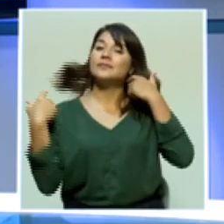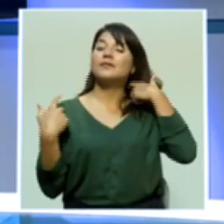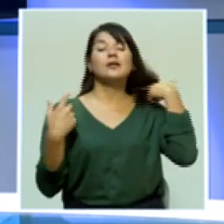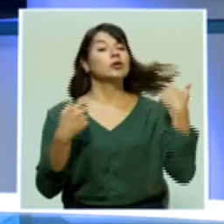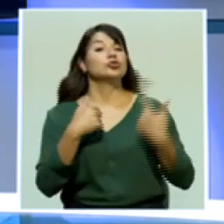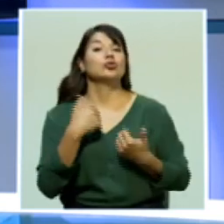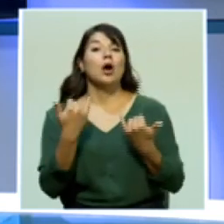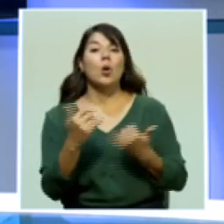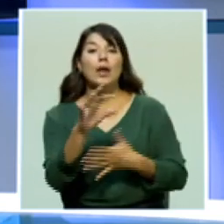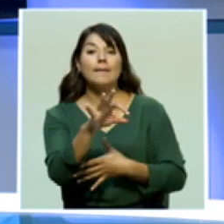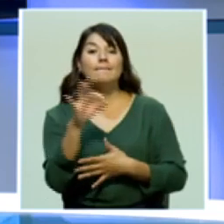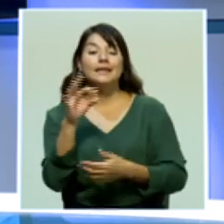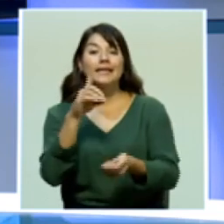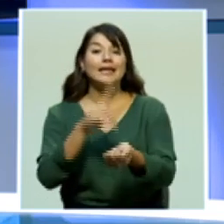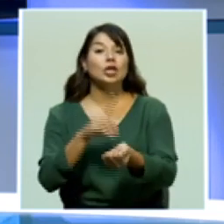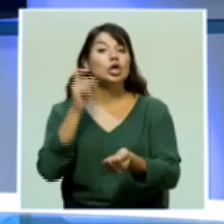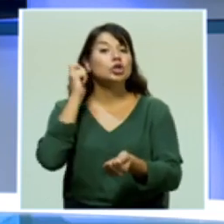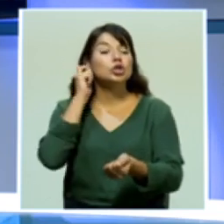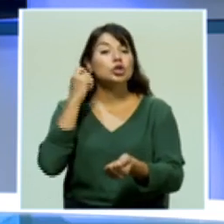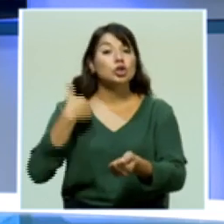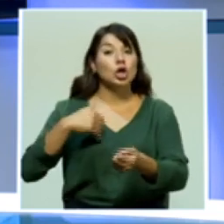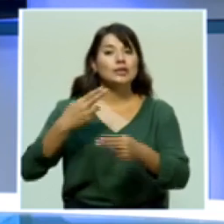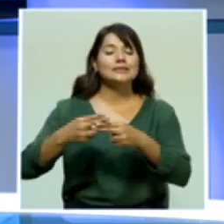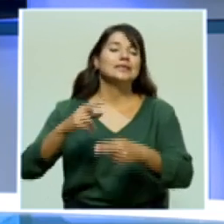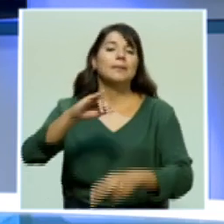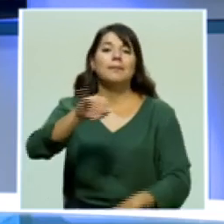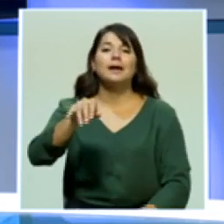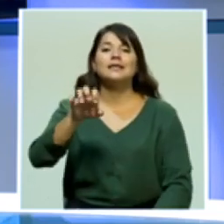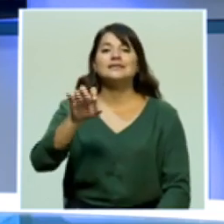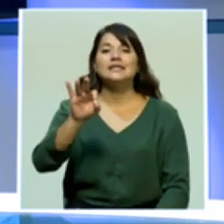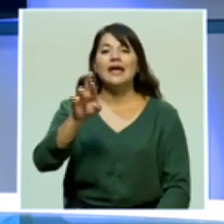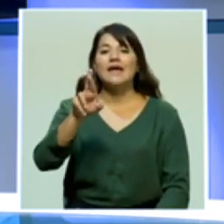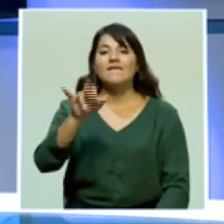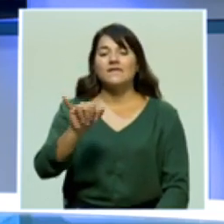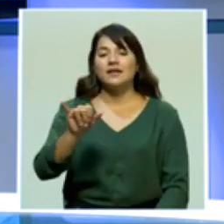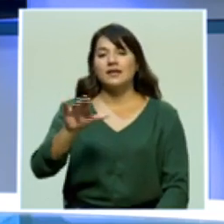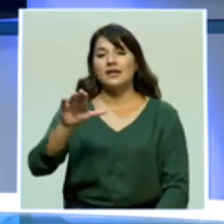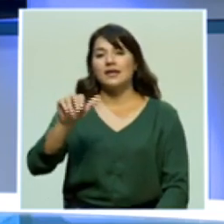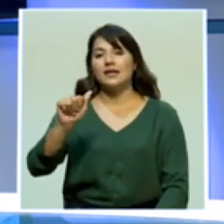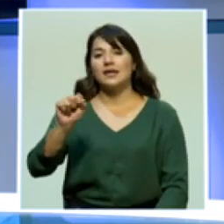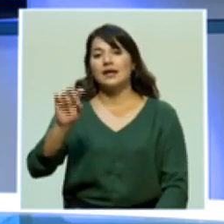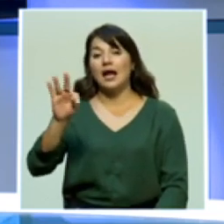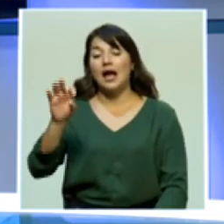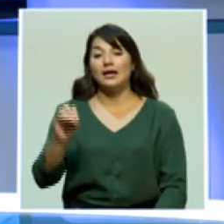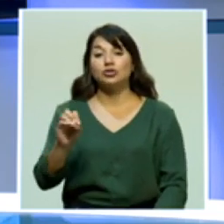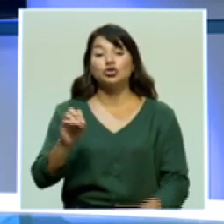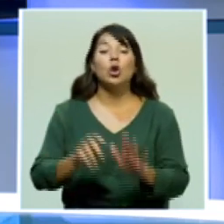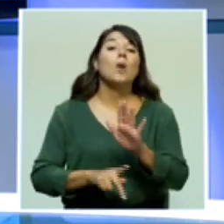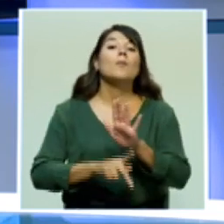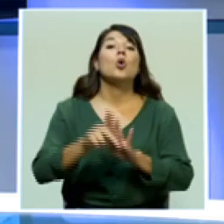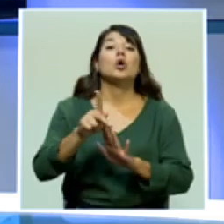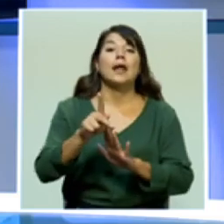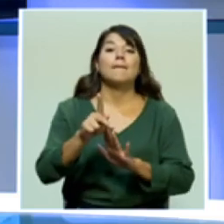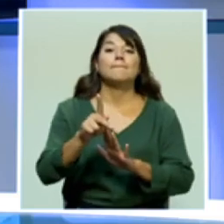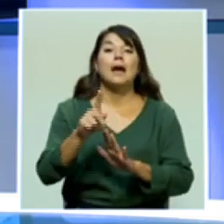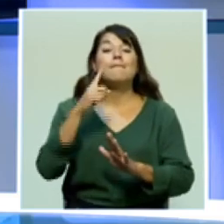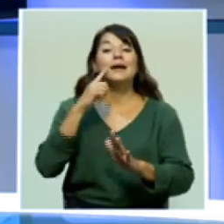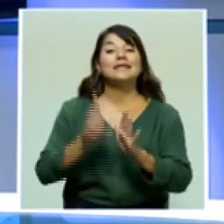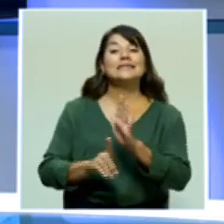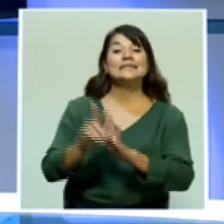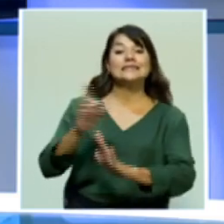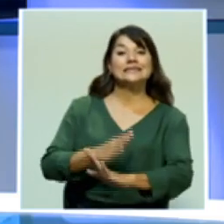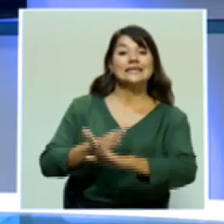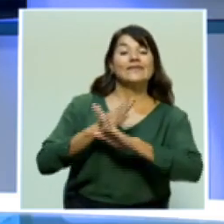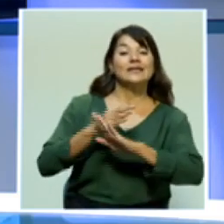invité al doctor Jeffrey Castro, del programa de inmunización de la caja costarricense del Seguro